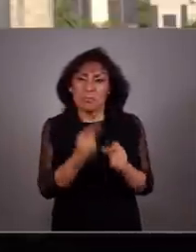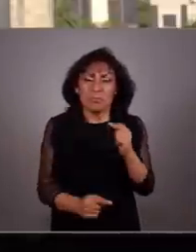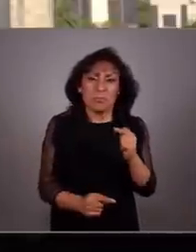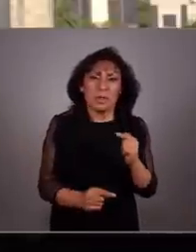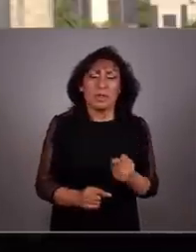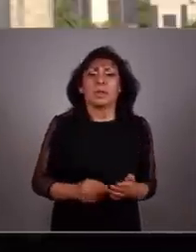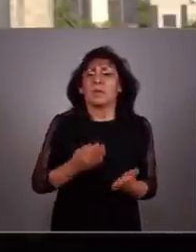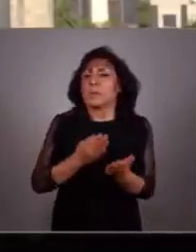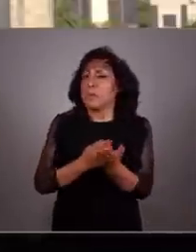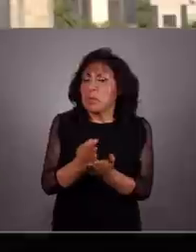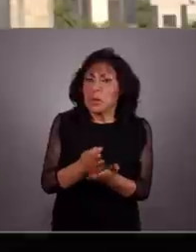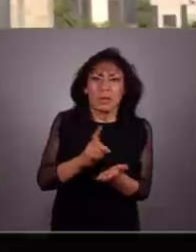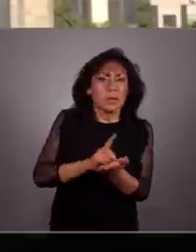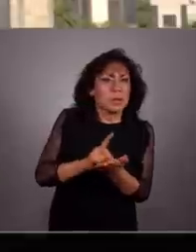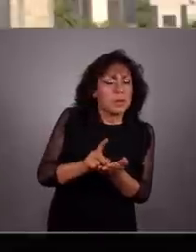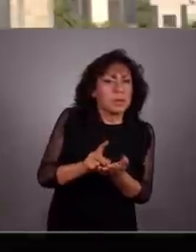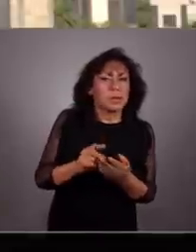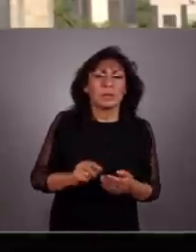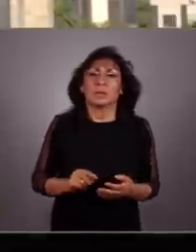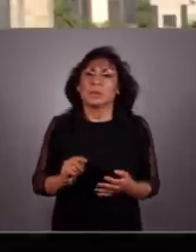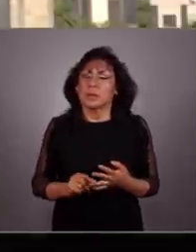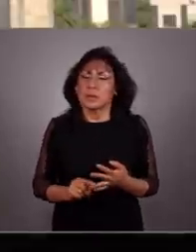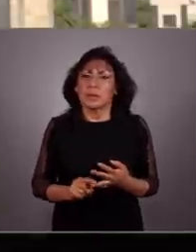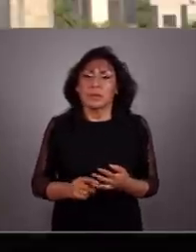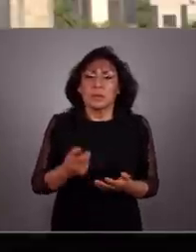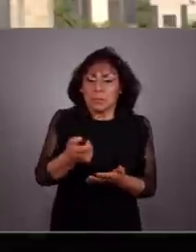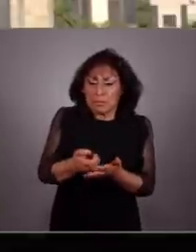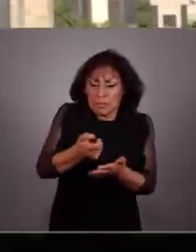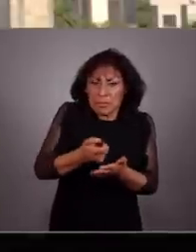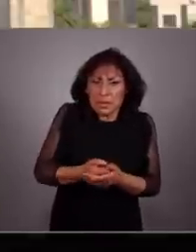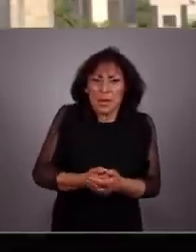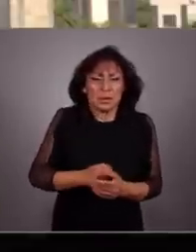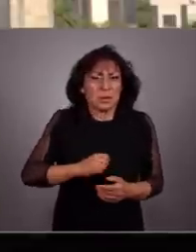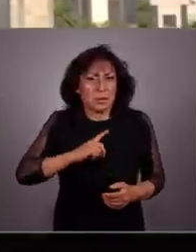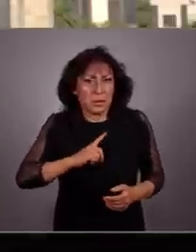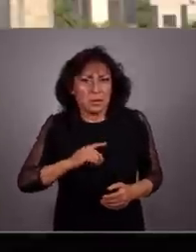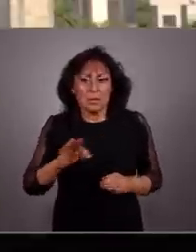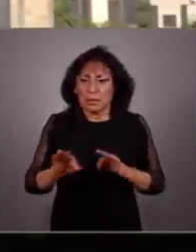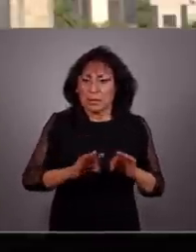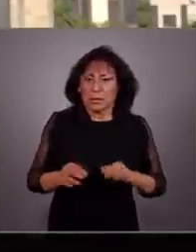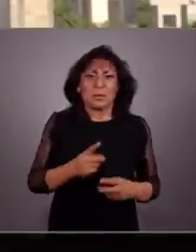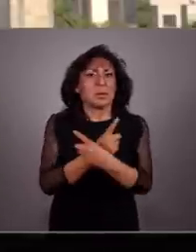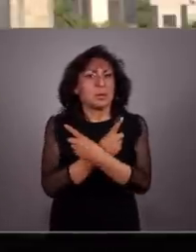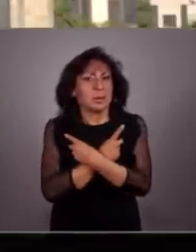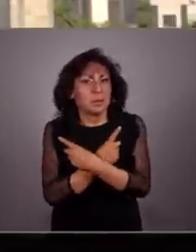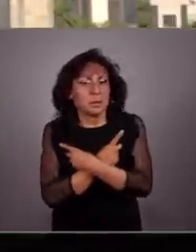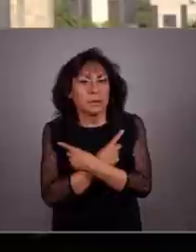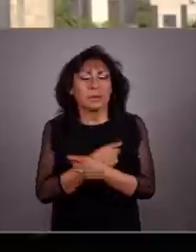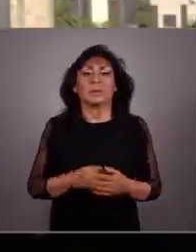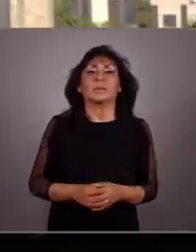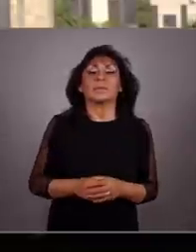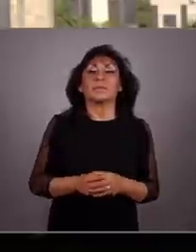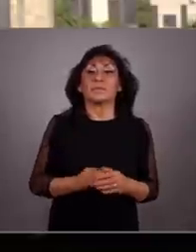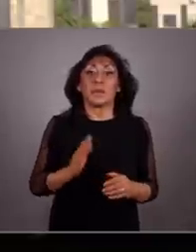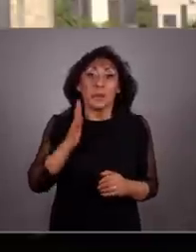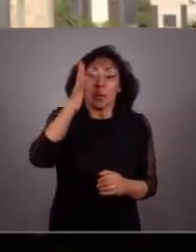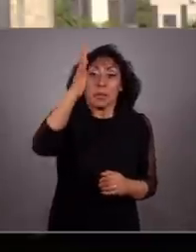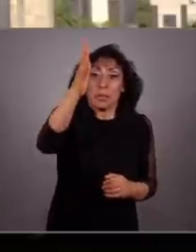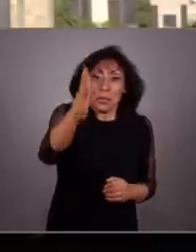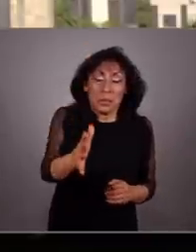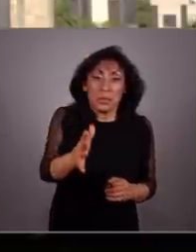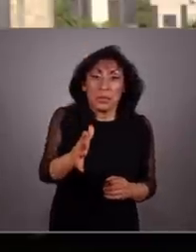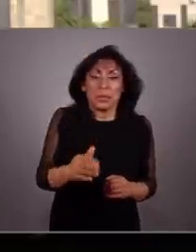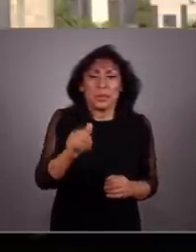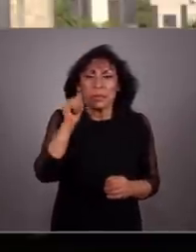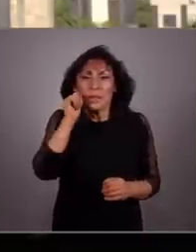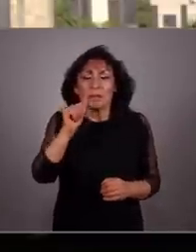desigualdades. Con acceso universal a los derechos, a un ingreso digno y un trabajo decente. Un futuro